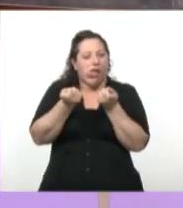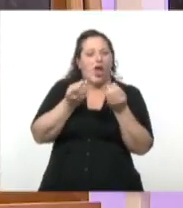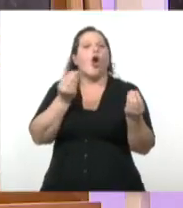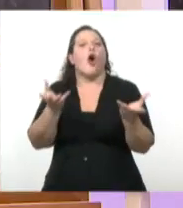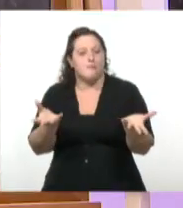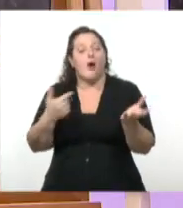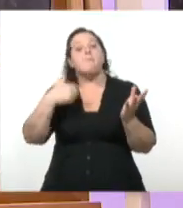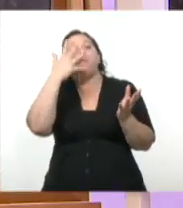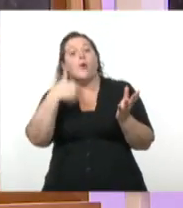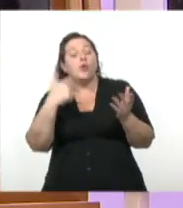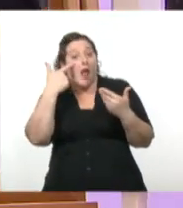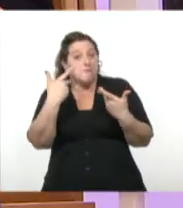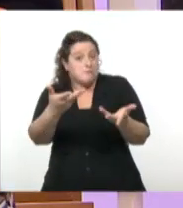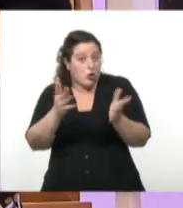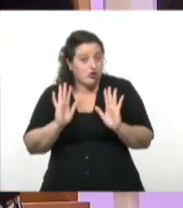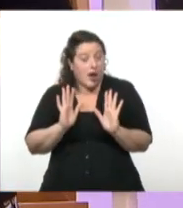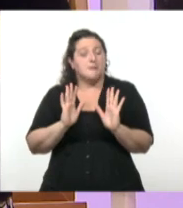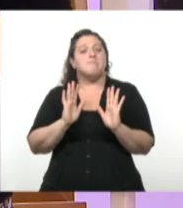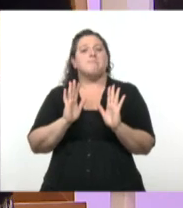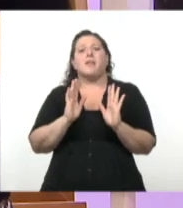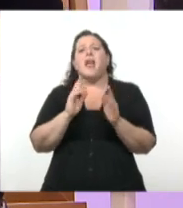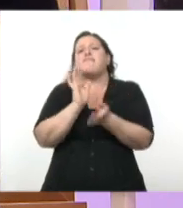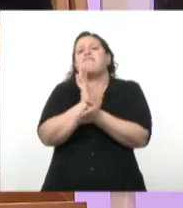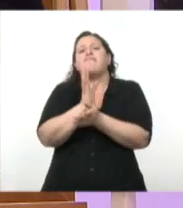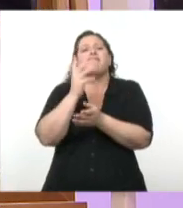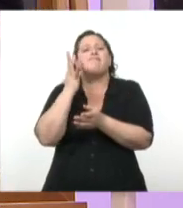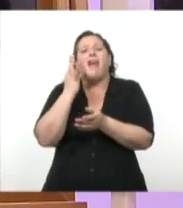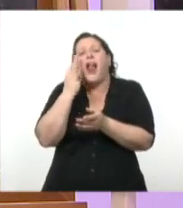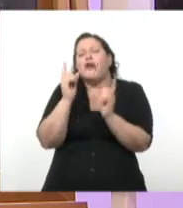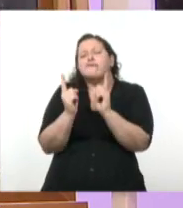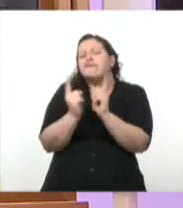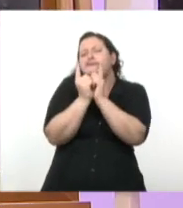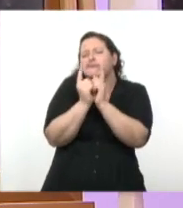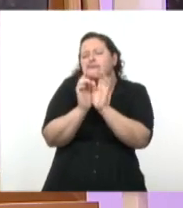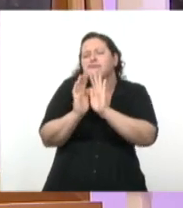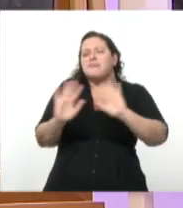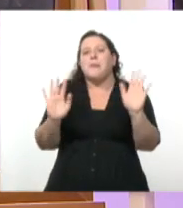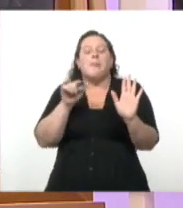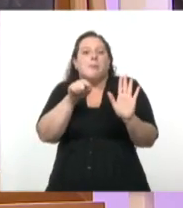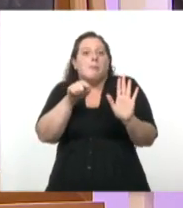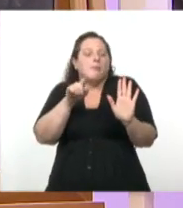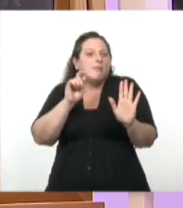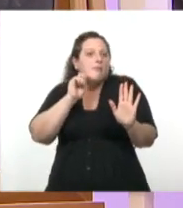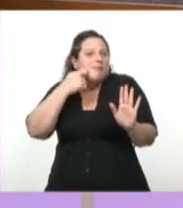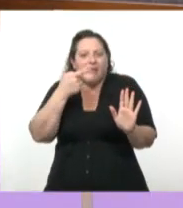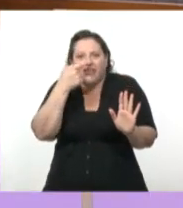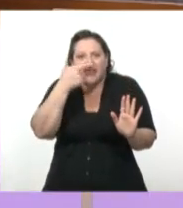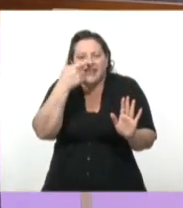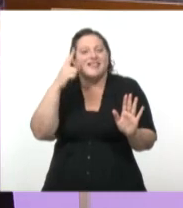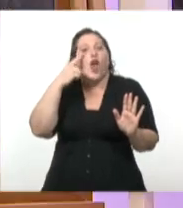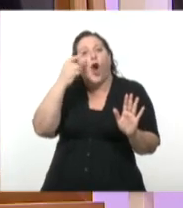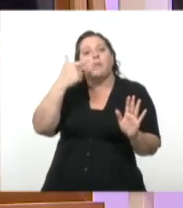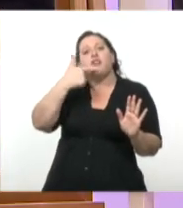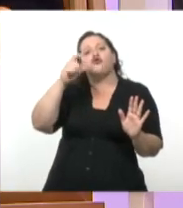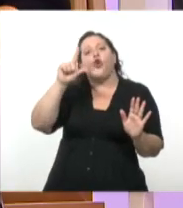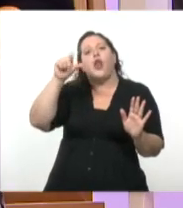que veamos un pequeño corte que es una preciosura, porque vamos a ver a Solano López, el dibujante del